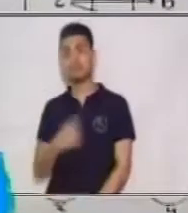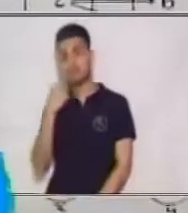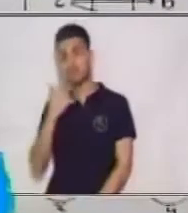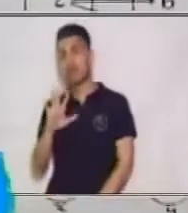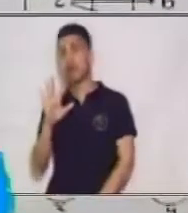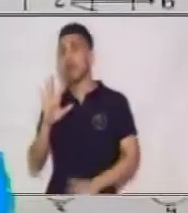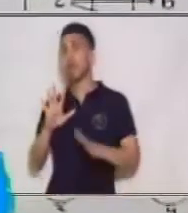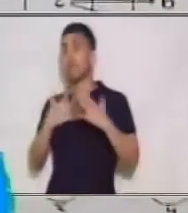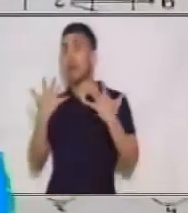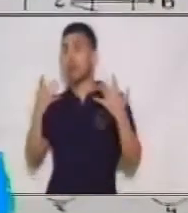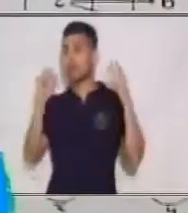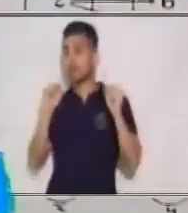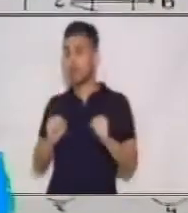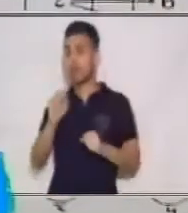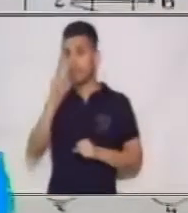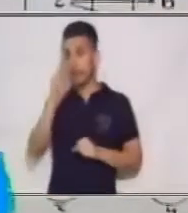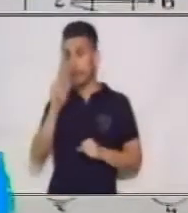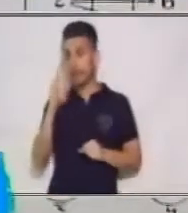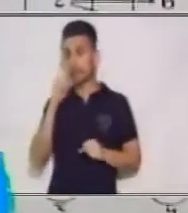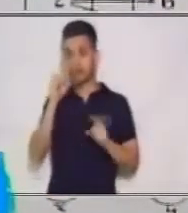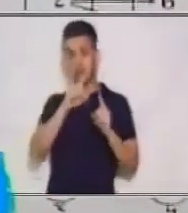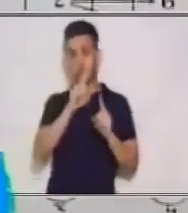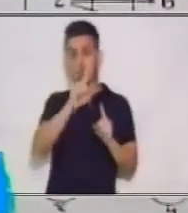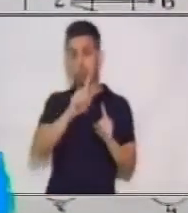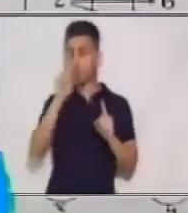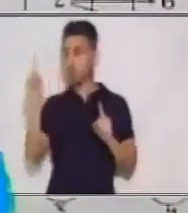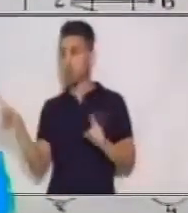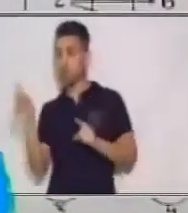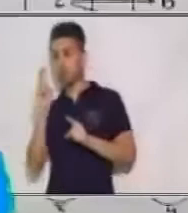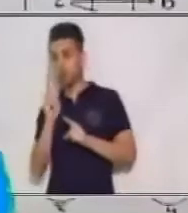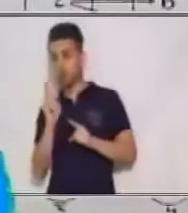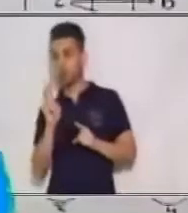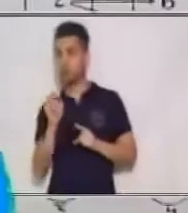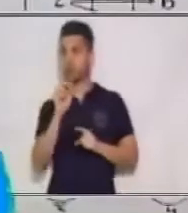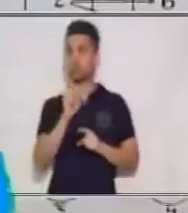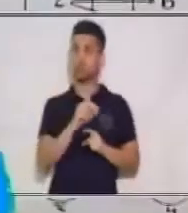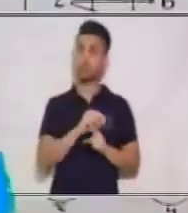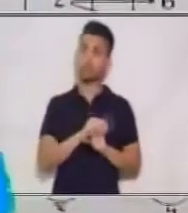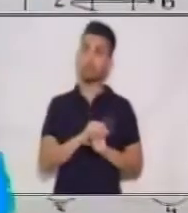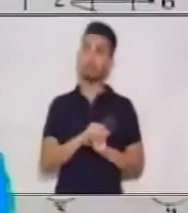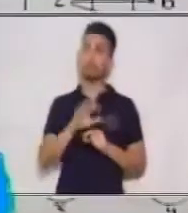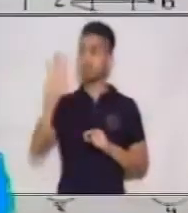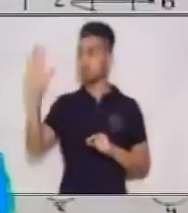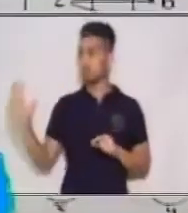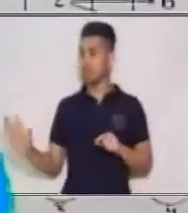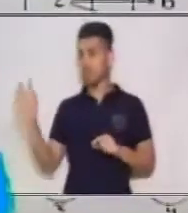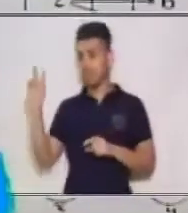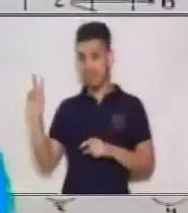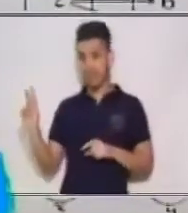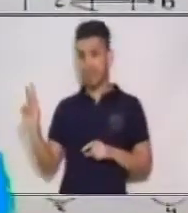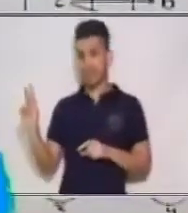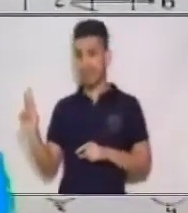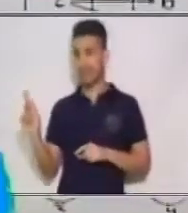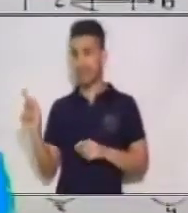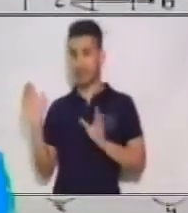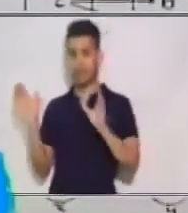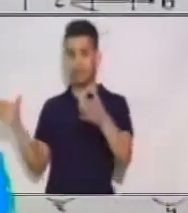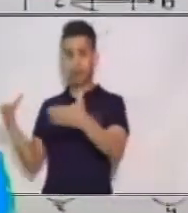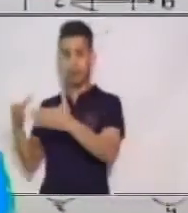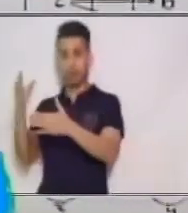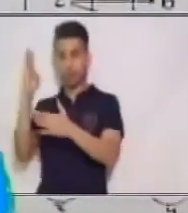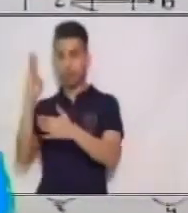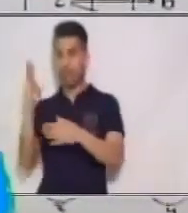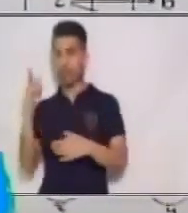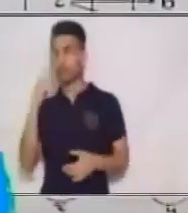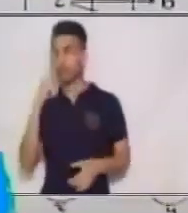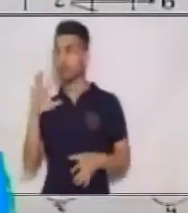formar. Podemos formar 1 con 2. Estos son Y. Entonces, la relación debe